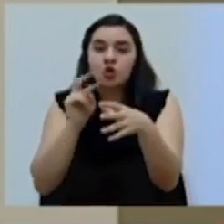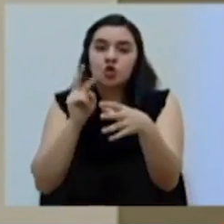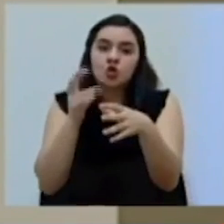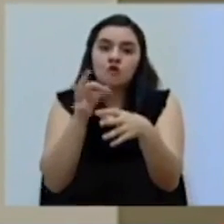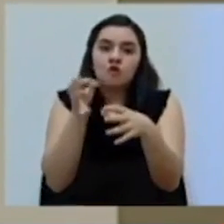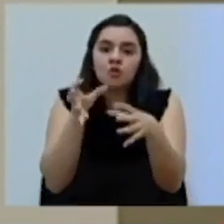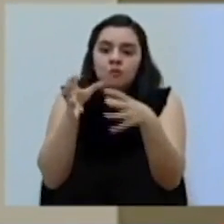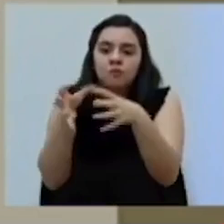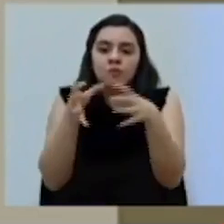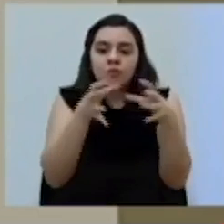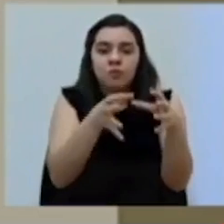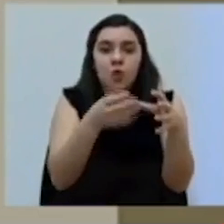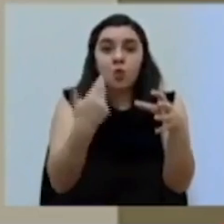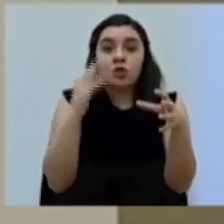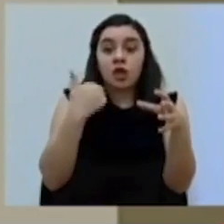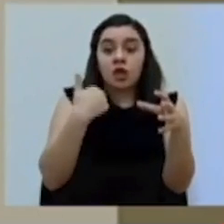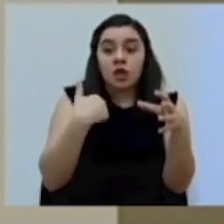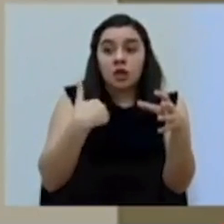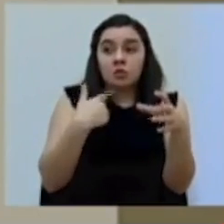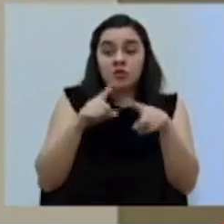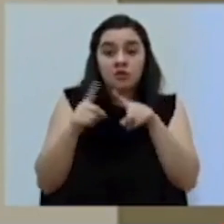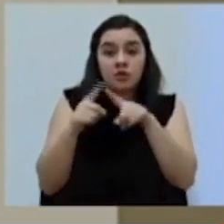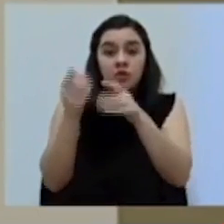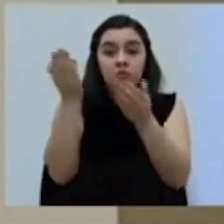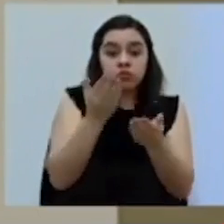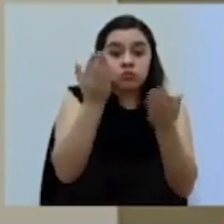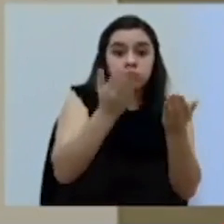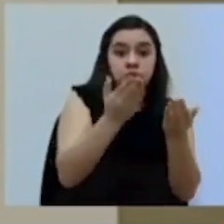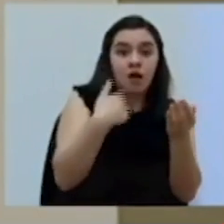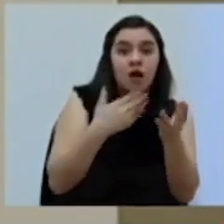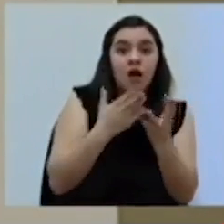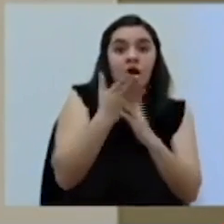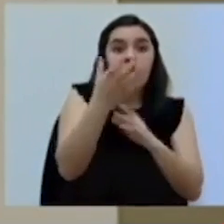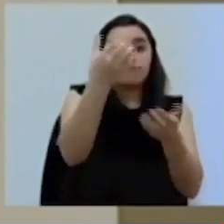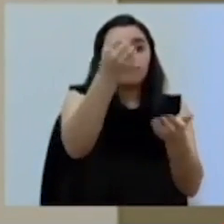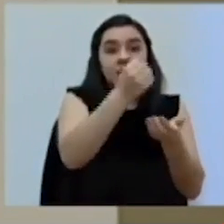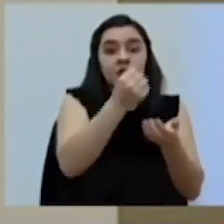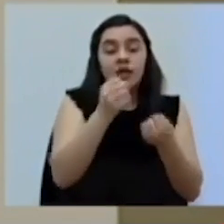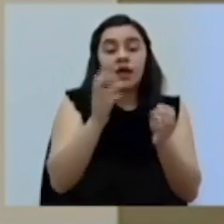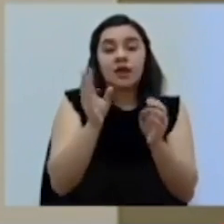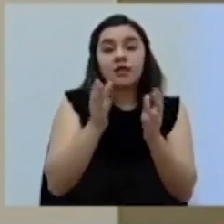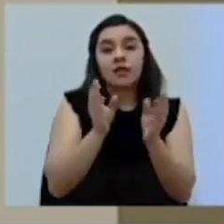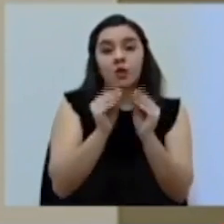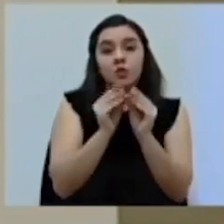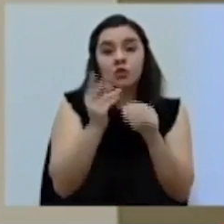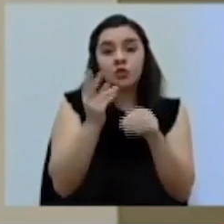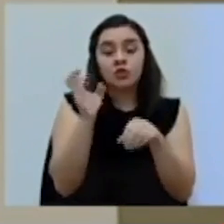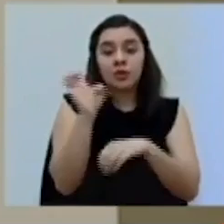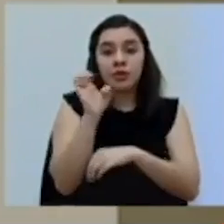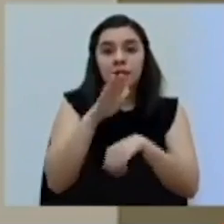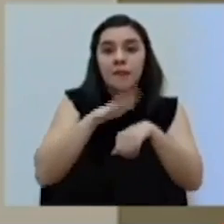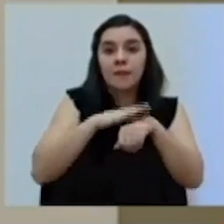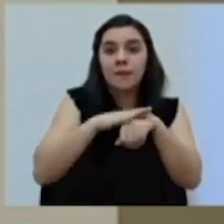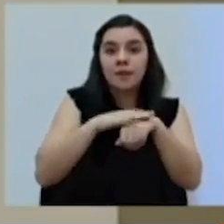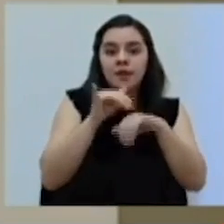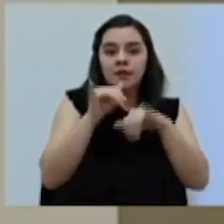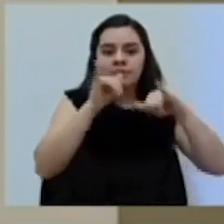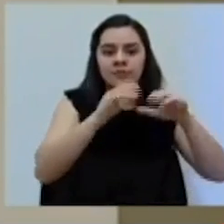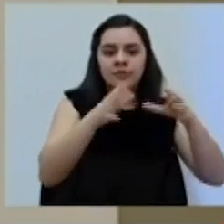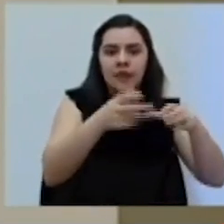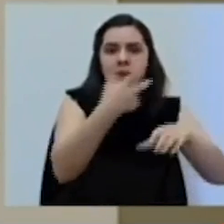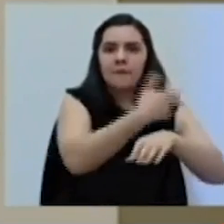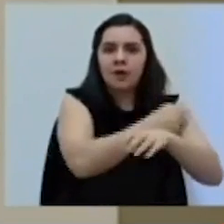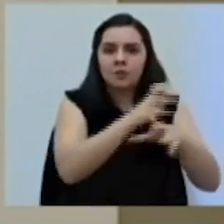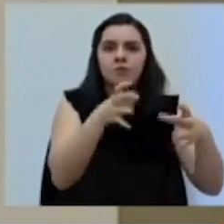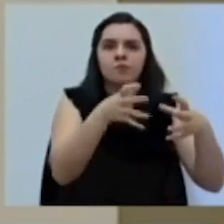posibilidades cuando ya tengamos insumos que estamos adquiriendo a través de la Comisión de Emergencias que van a permitir mantener estables estas